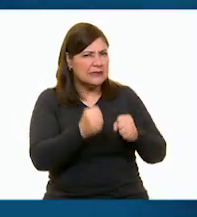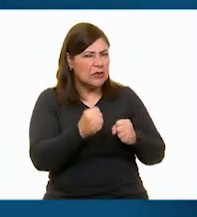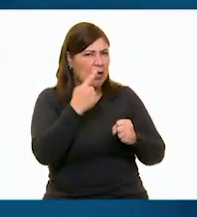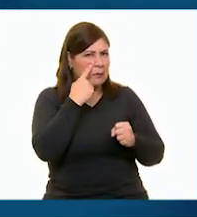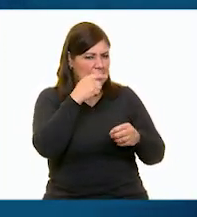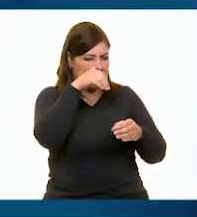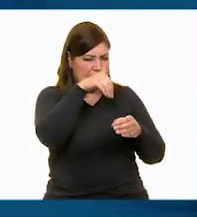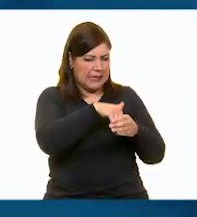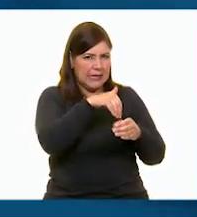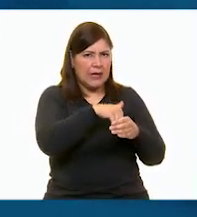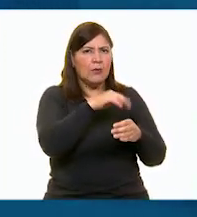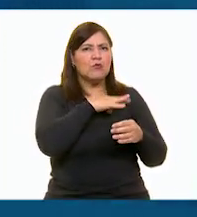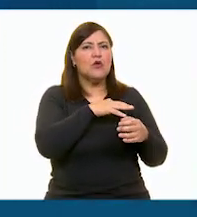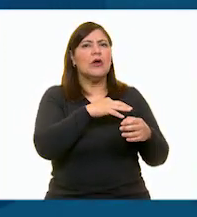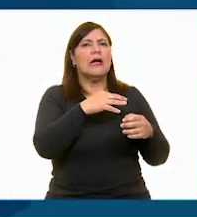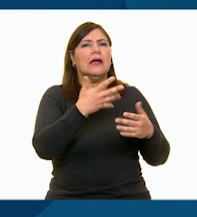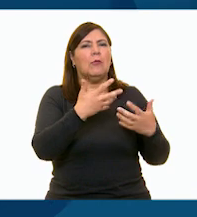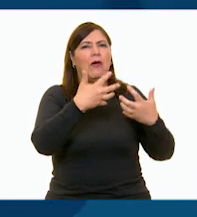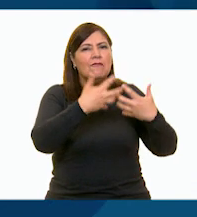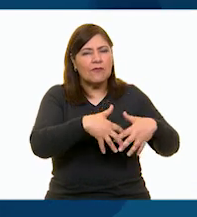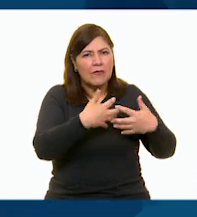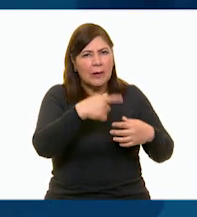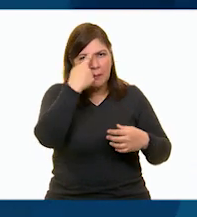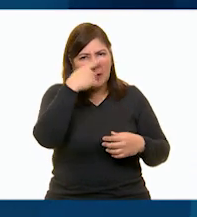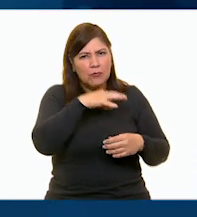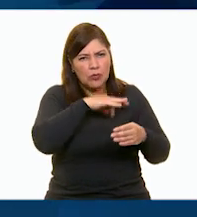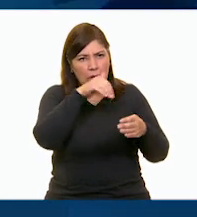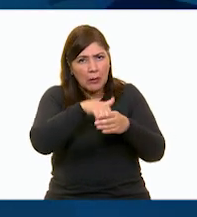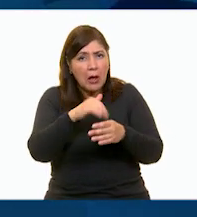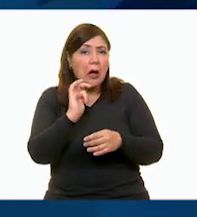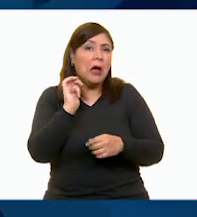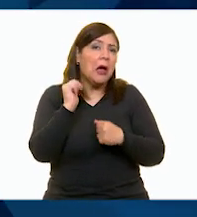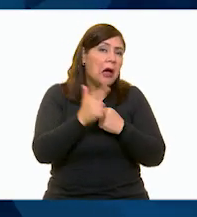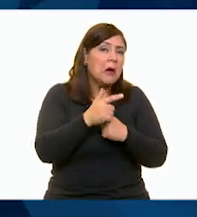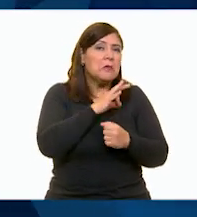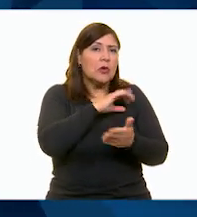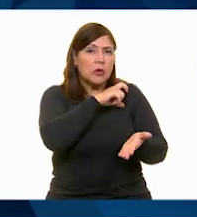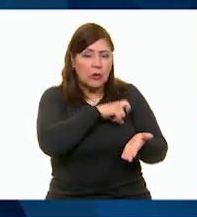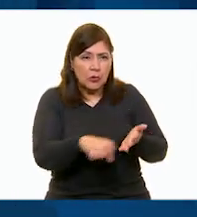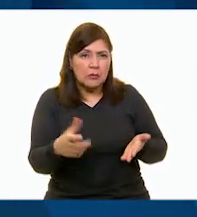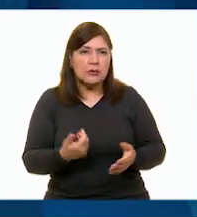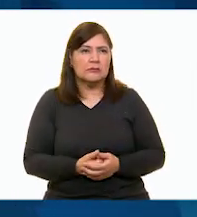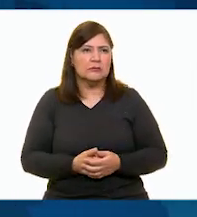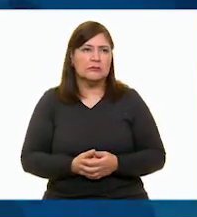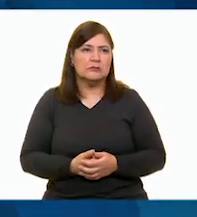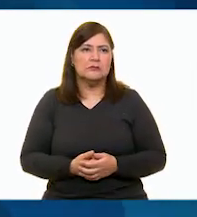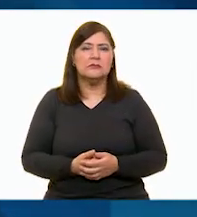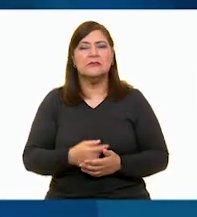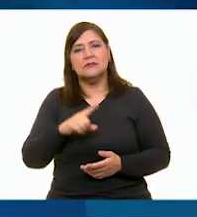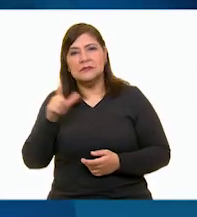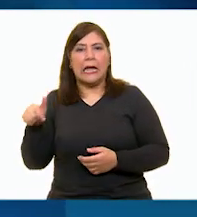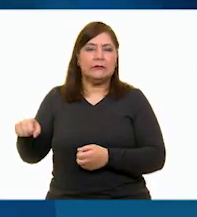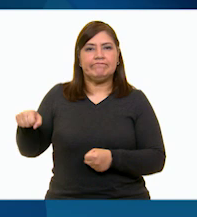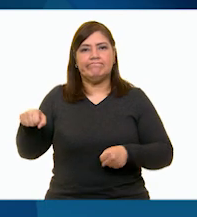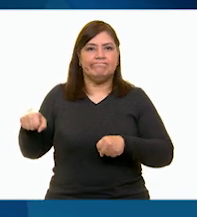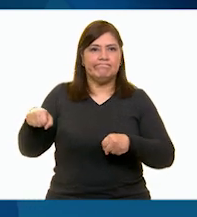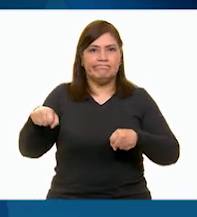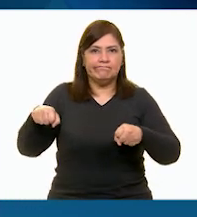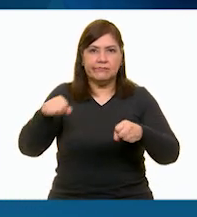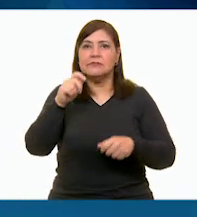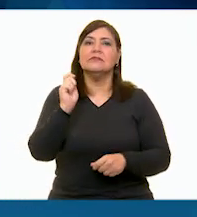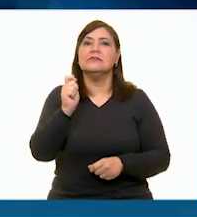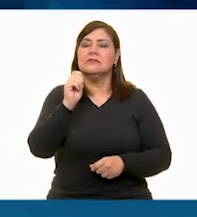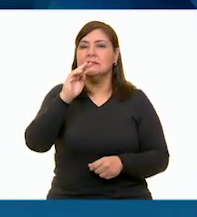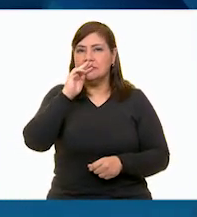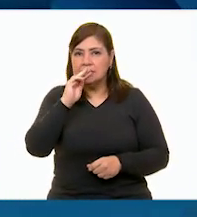bolsitas a la fábrica de bolsitas, capaz que andas se las compraban. Y ahí van el papá,